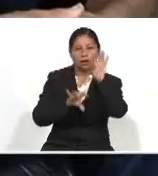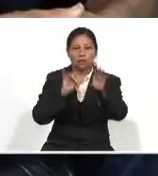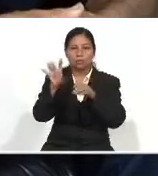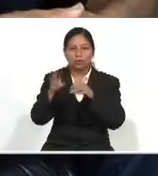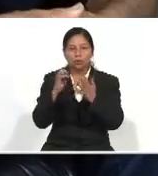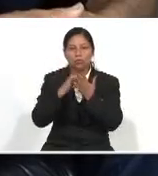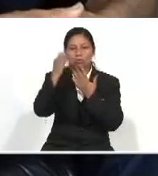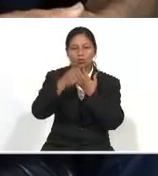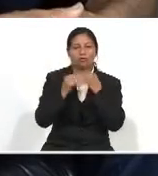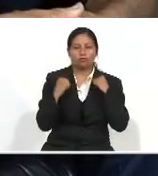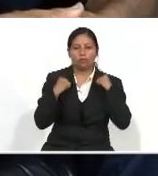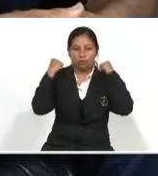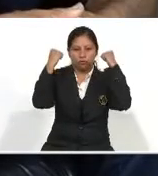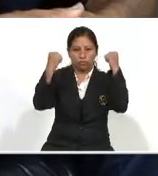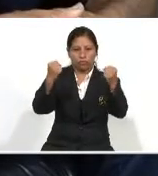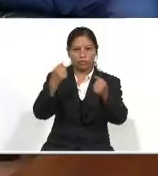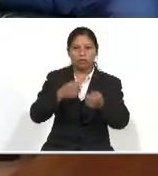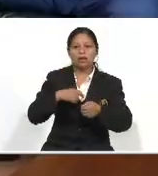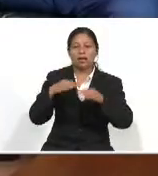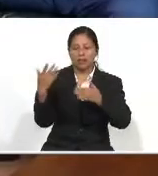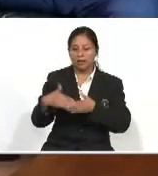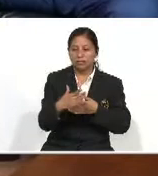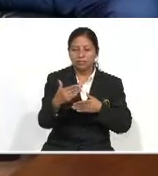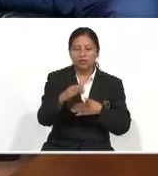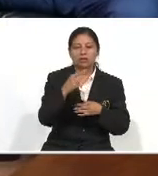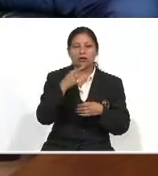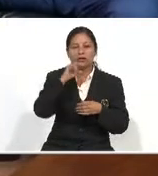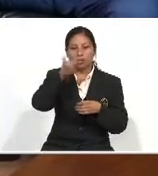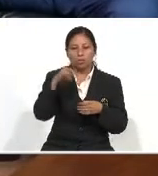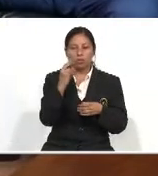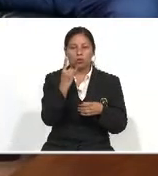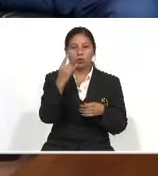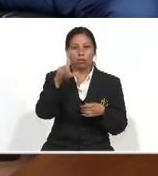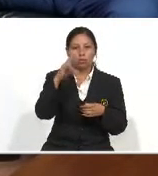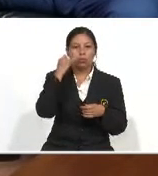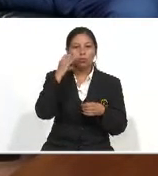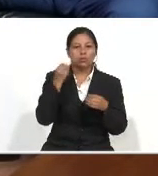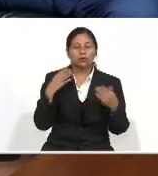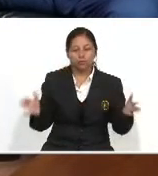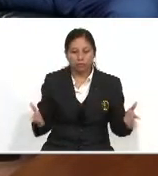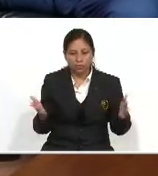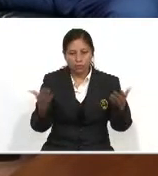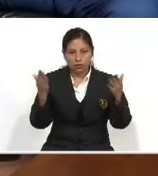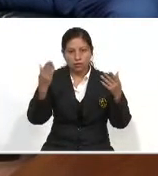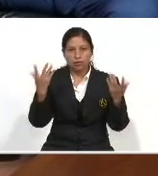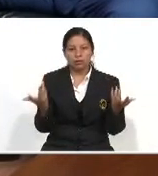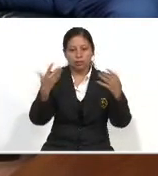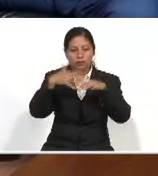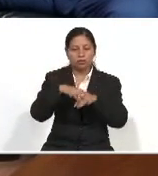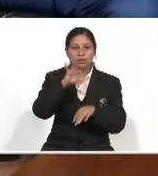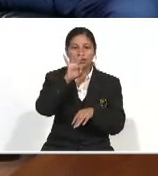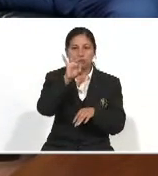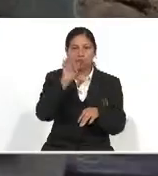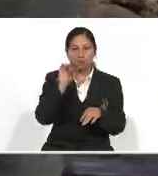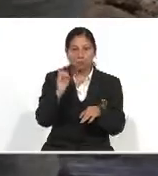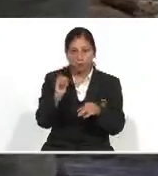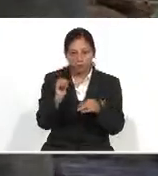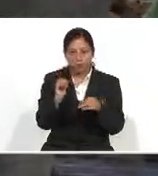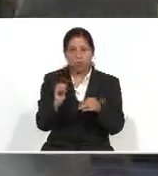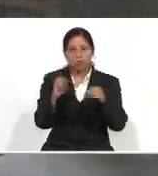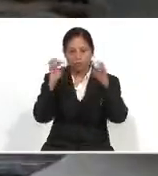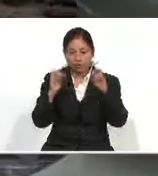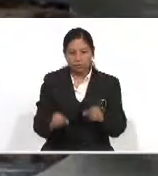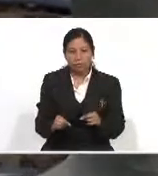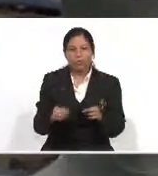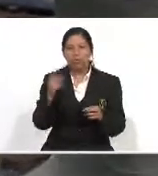proyectos Para el fortalecimiento Del sector agropecuario Julio Pacheco Presidente de la asociación Manifestó que la misma Se integra por 30 Pequeños productores Que en su